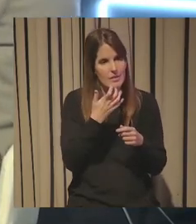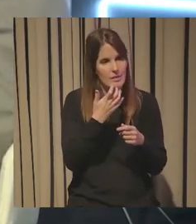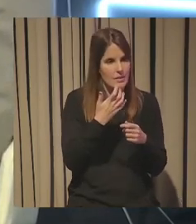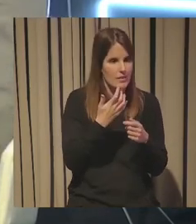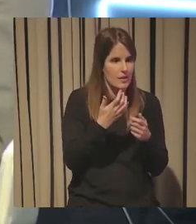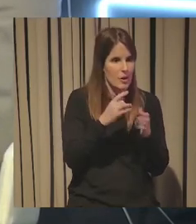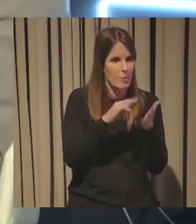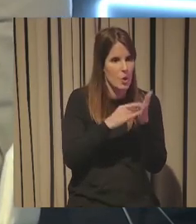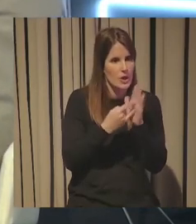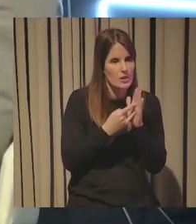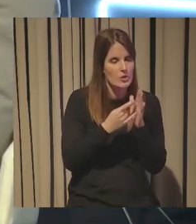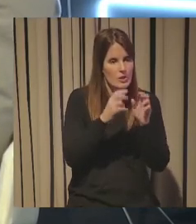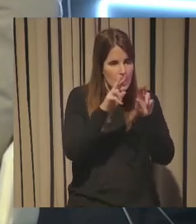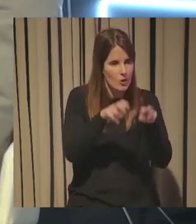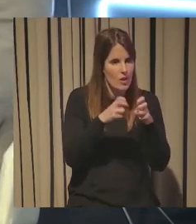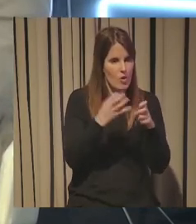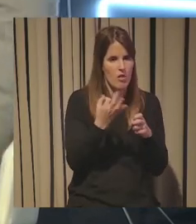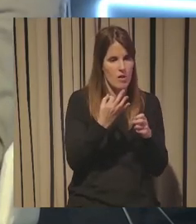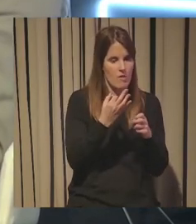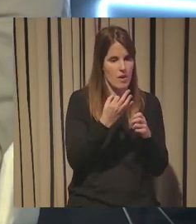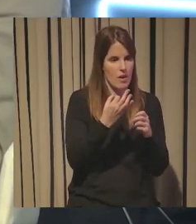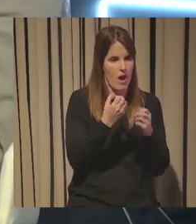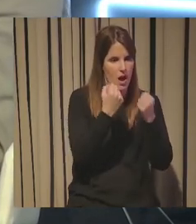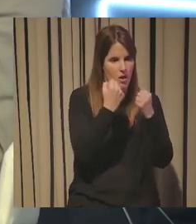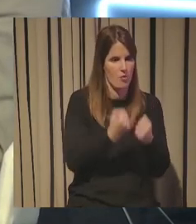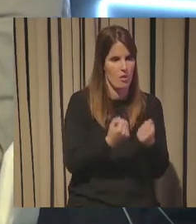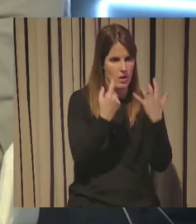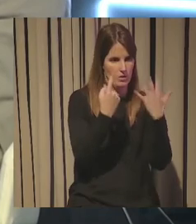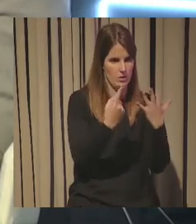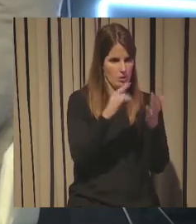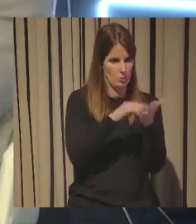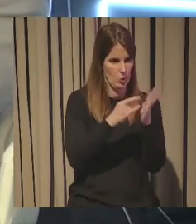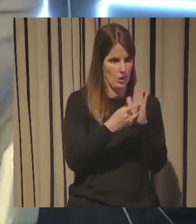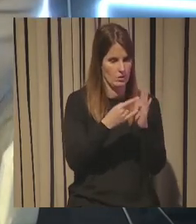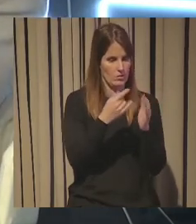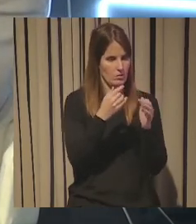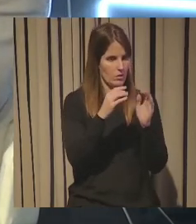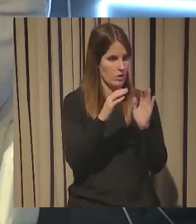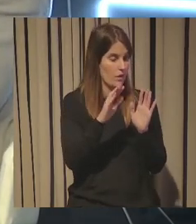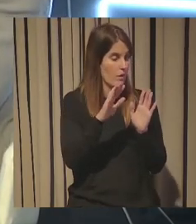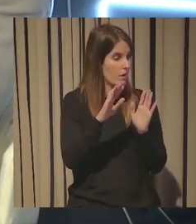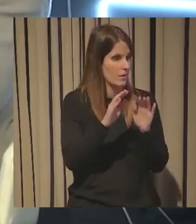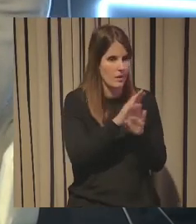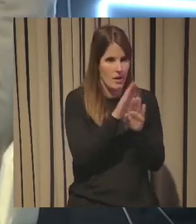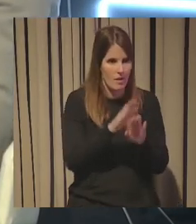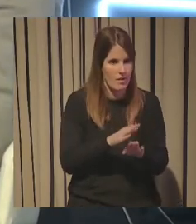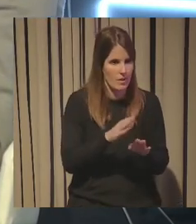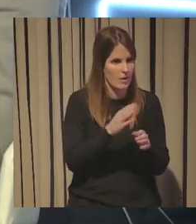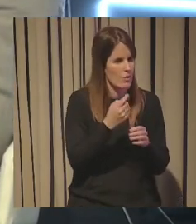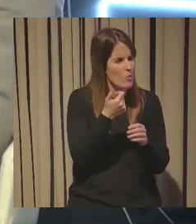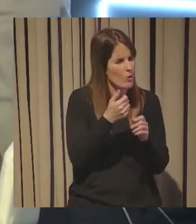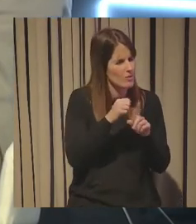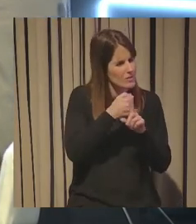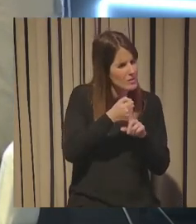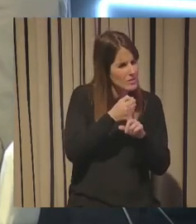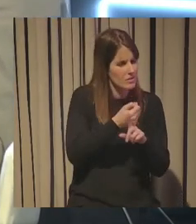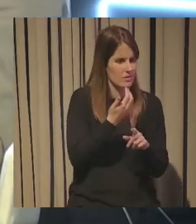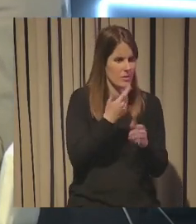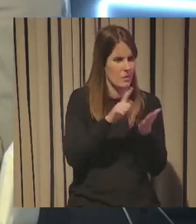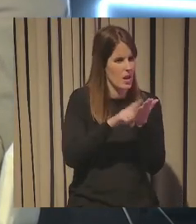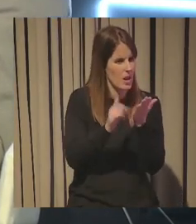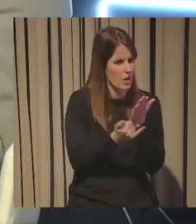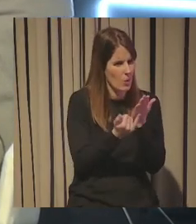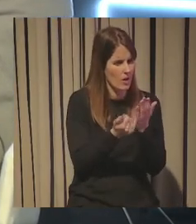el número de proyectos innovadores entonces ya estamos rompiendo un poco de base de la forma que medimos la forma que nos evaluamos el propio lenguaje que